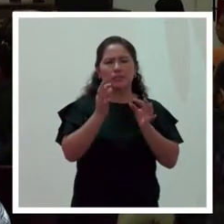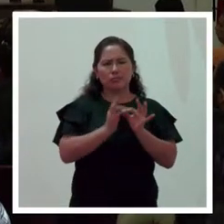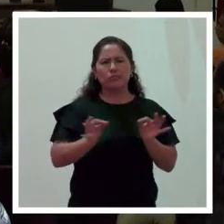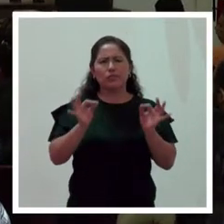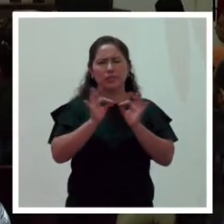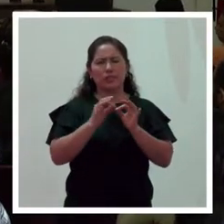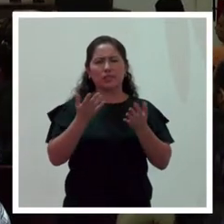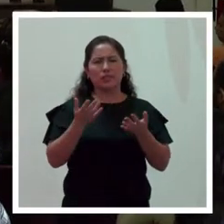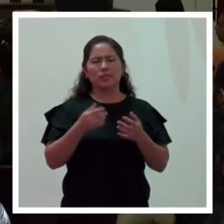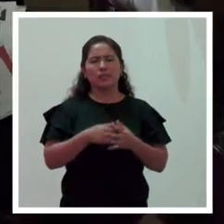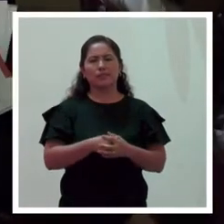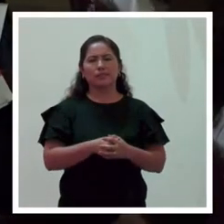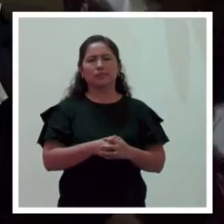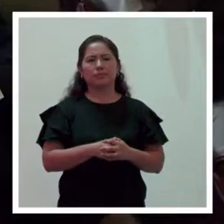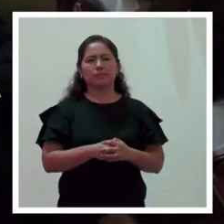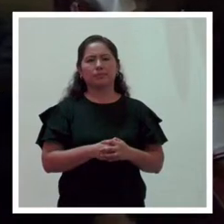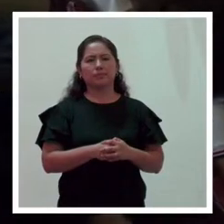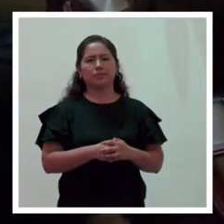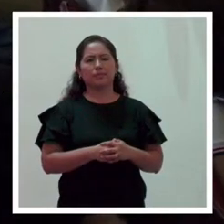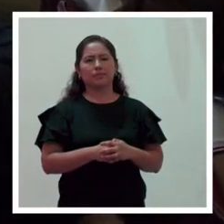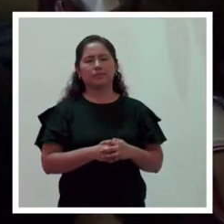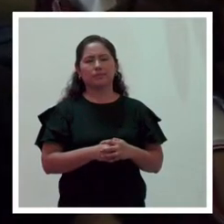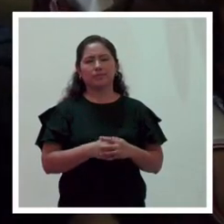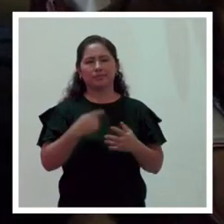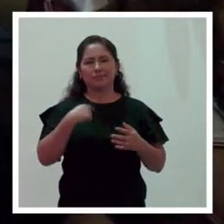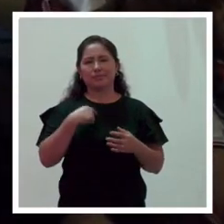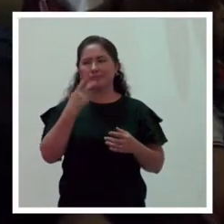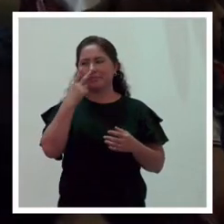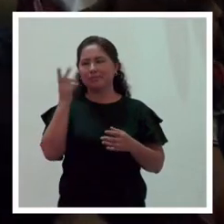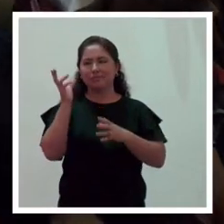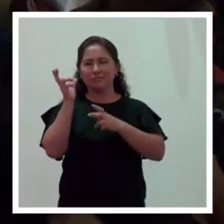exacta y me encantó de paso